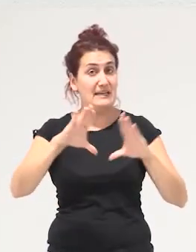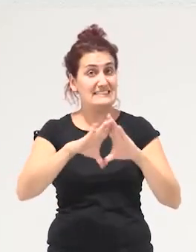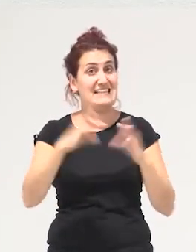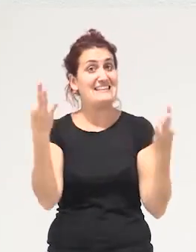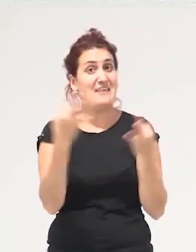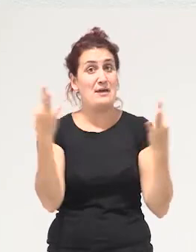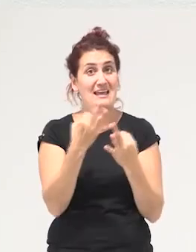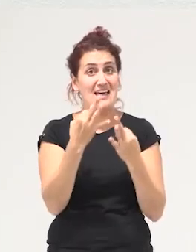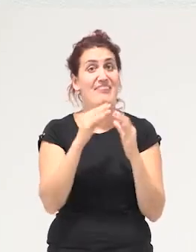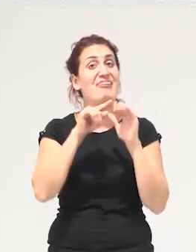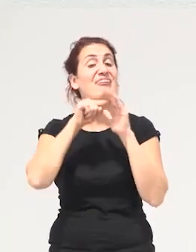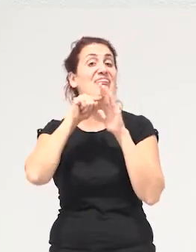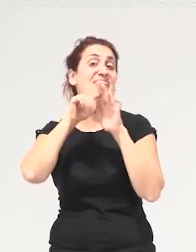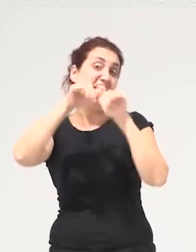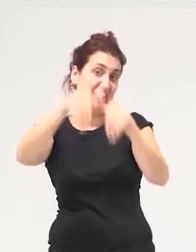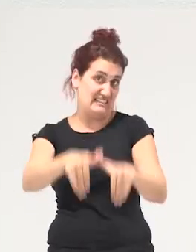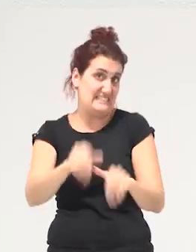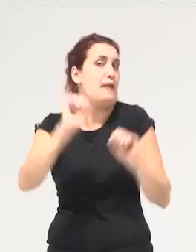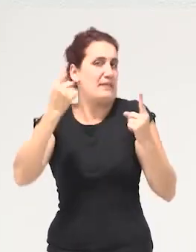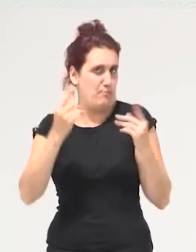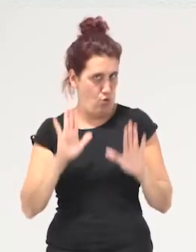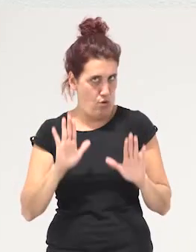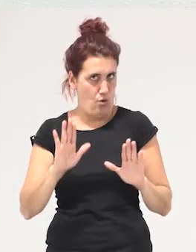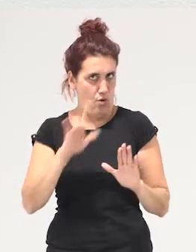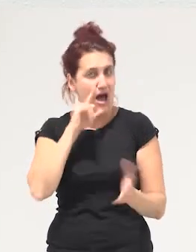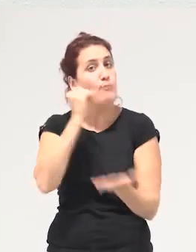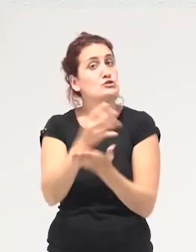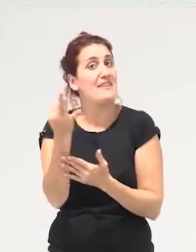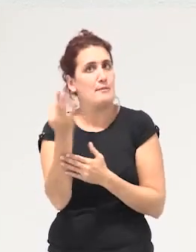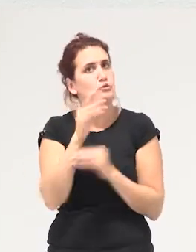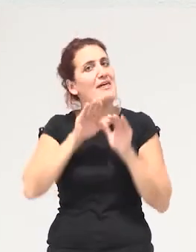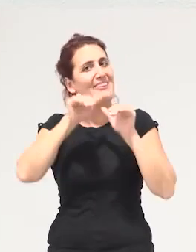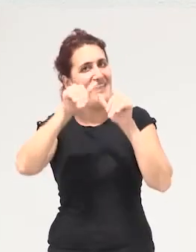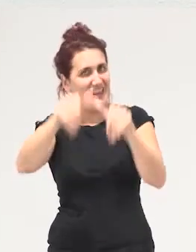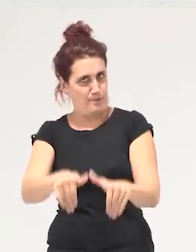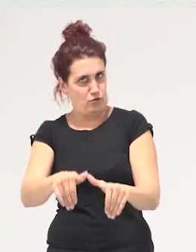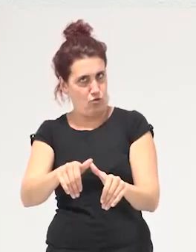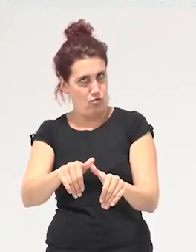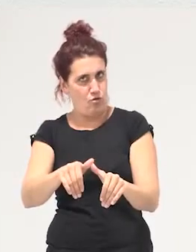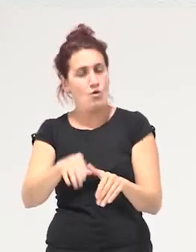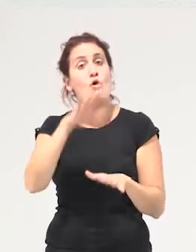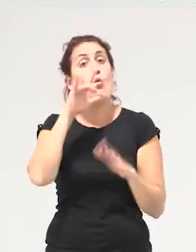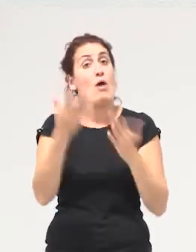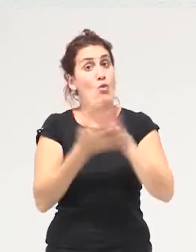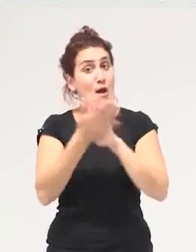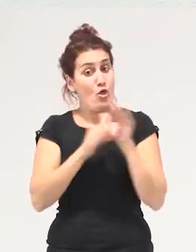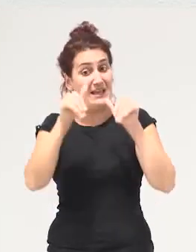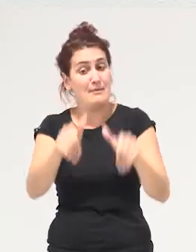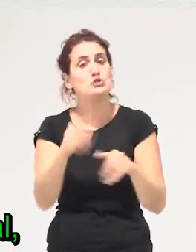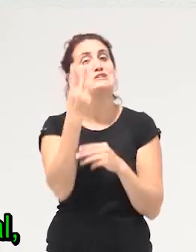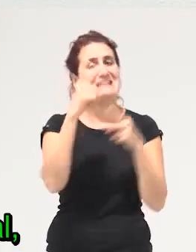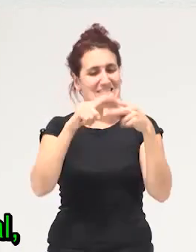que ser decrescentistas en primer lugar entonces tenemos que apostar por el decrecimiento y cuando hablo de decrecimiento lo hablo en tres